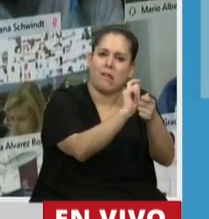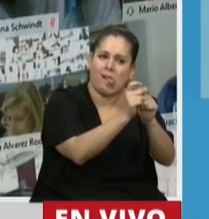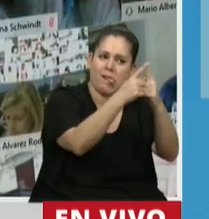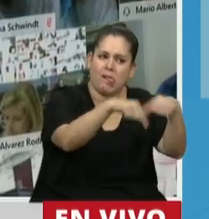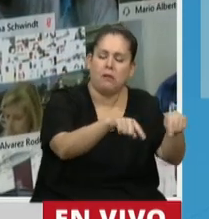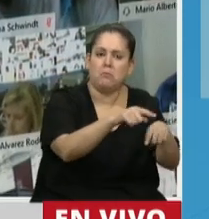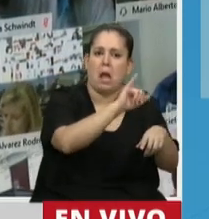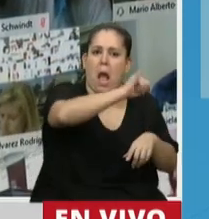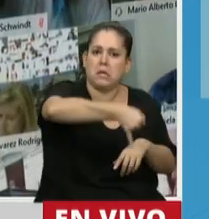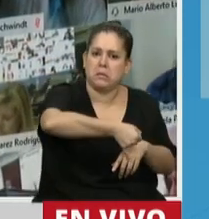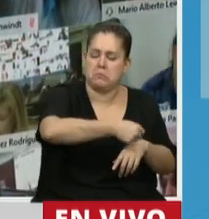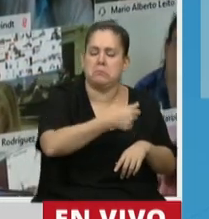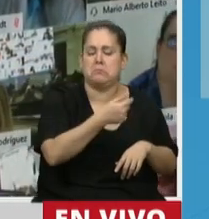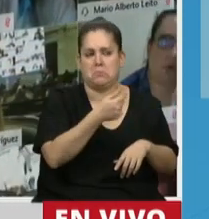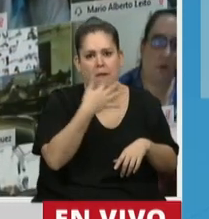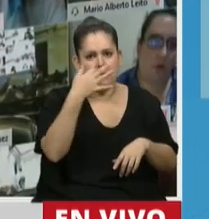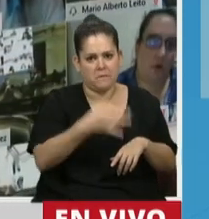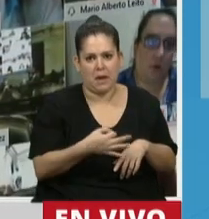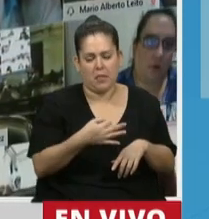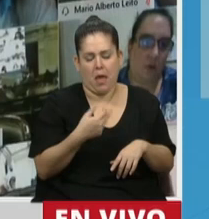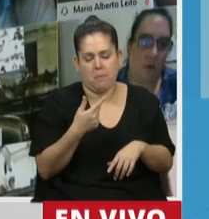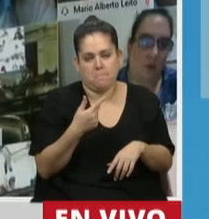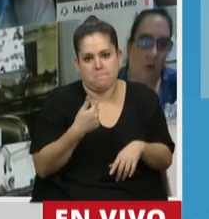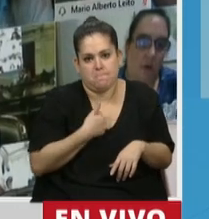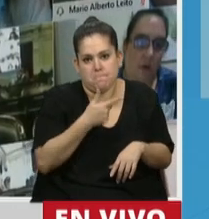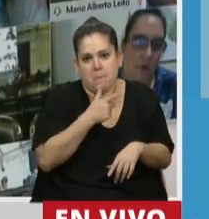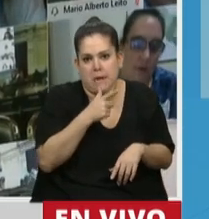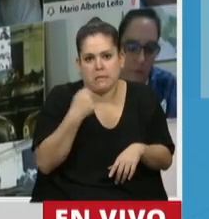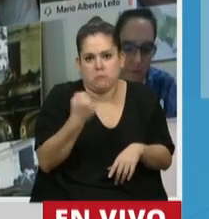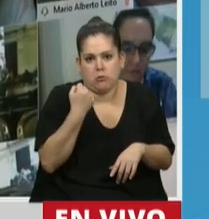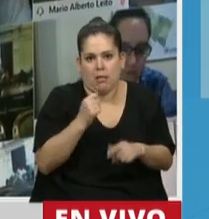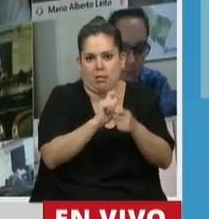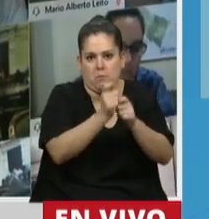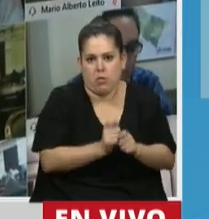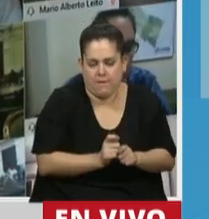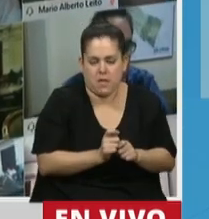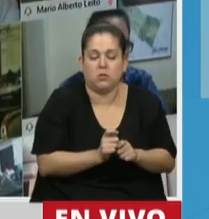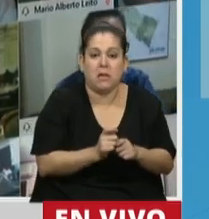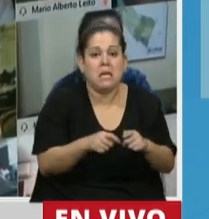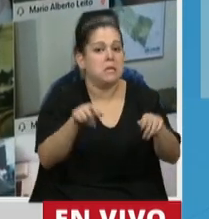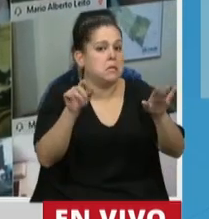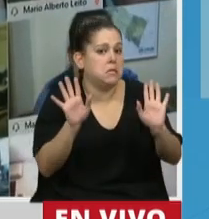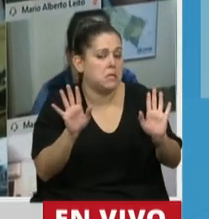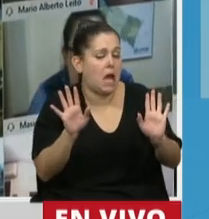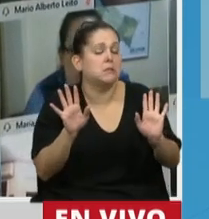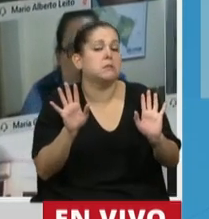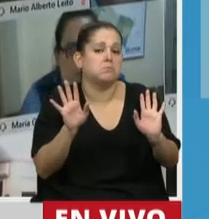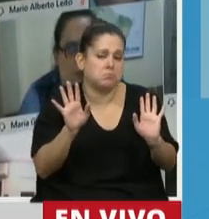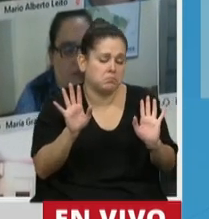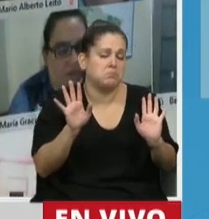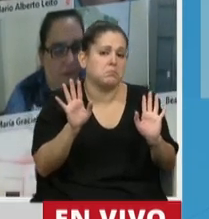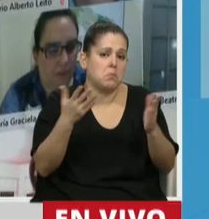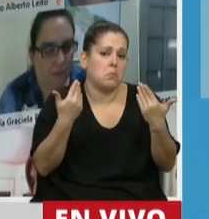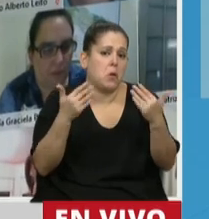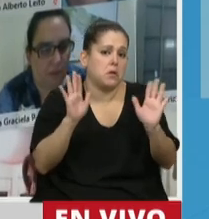parecen muy convenientes las modificaciones que se hicieron. Quizás sea conveniente también, señor Presidente,